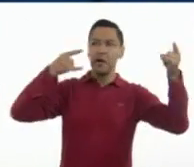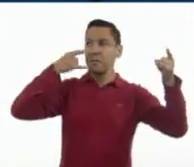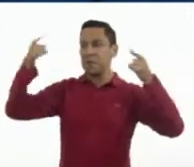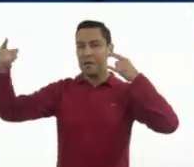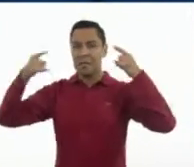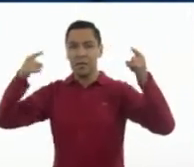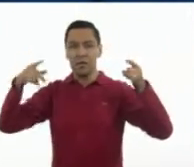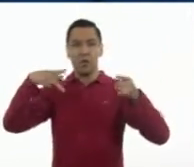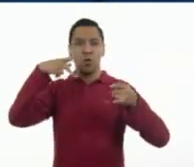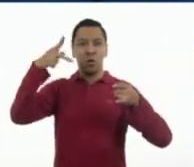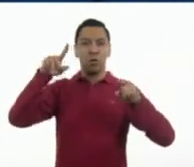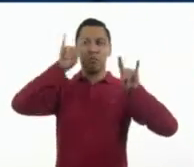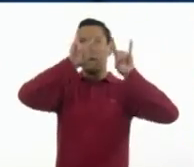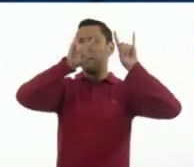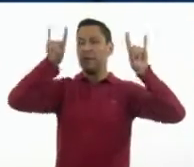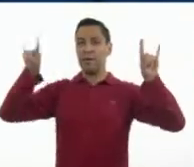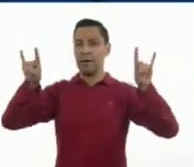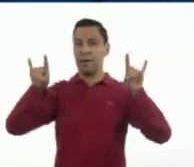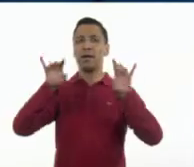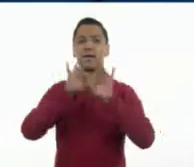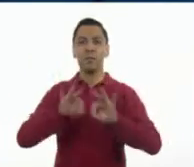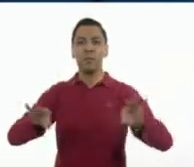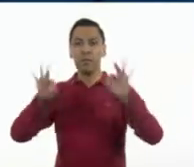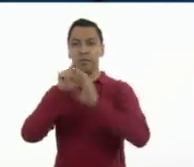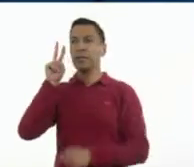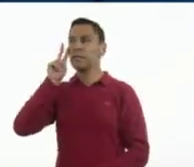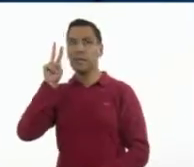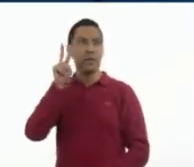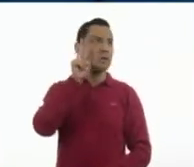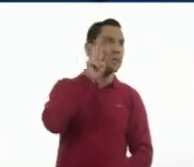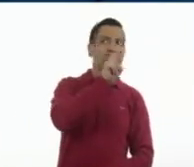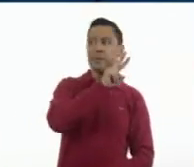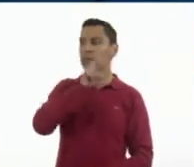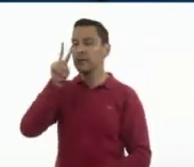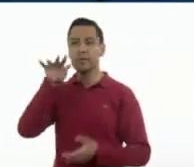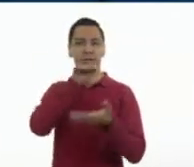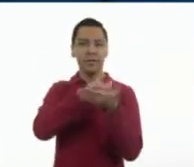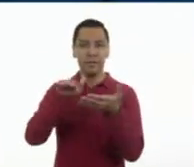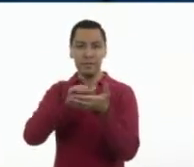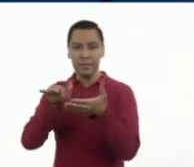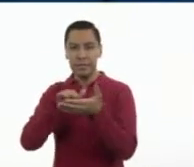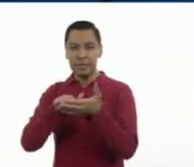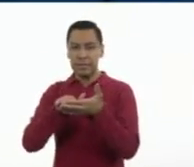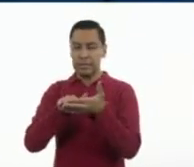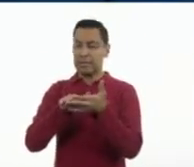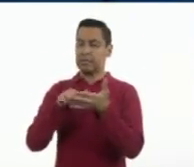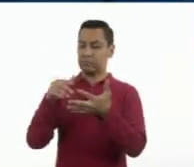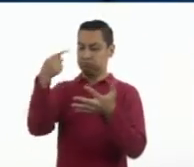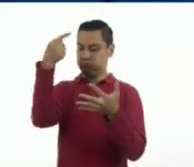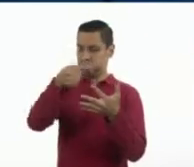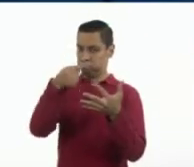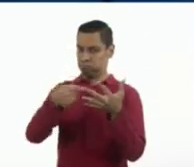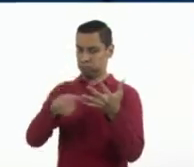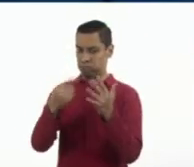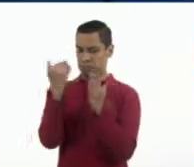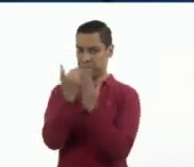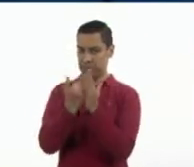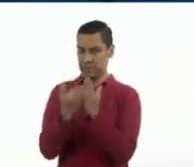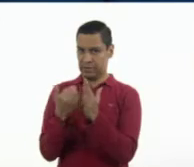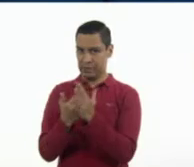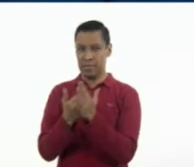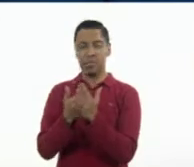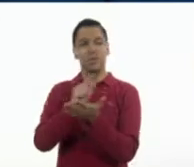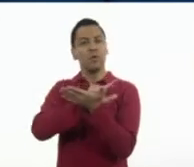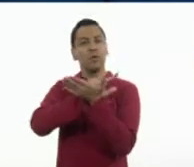nuestra comunidad, en nuestra localidad, para que sigan las medidas sanitarias. Esto es muy importante, por favor, alumnos en